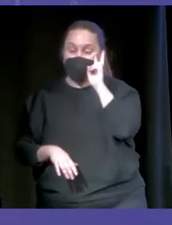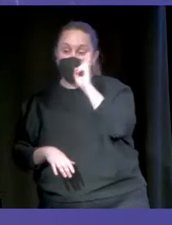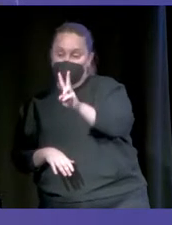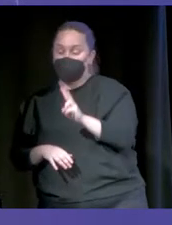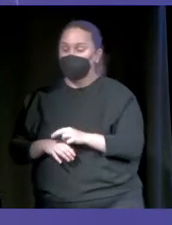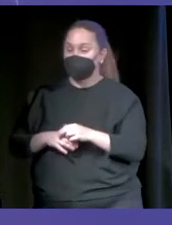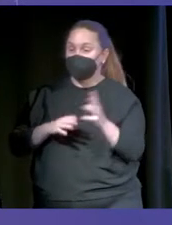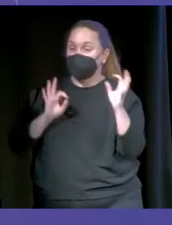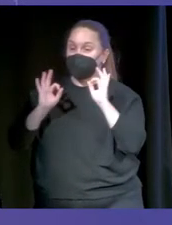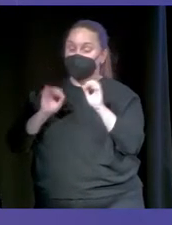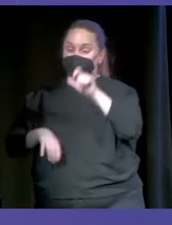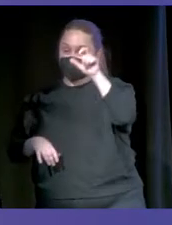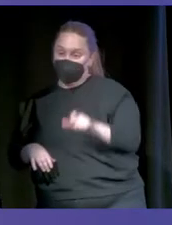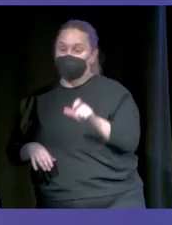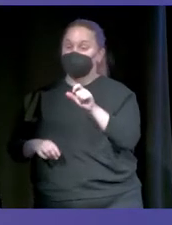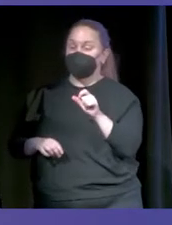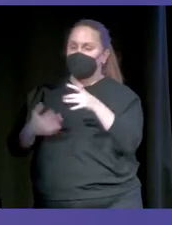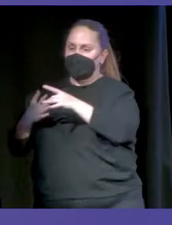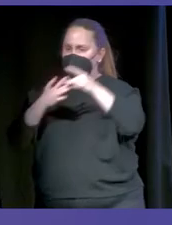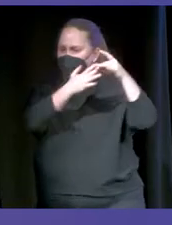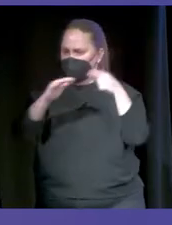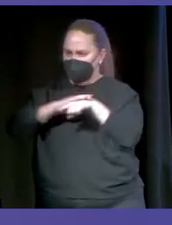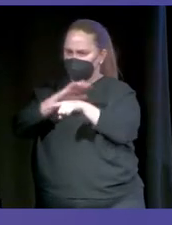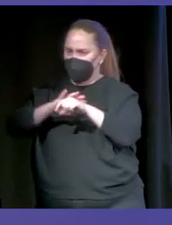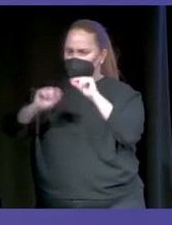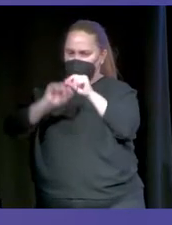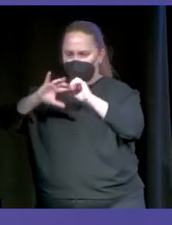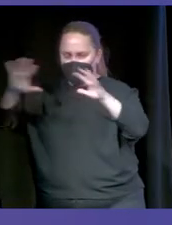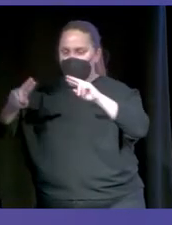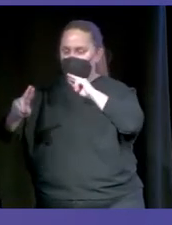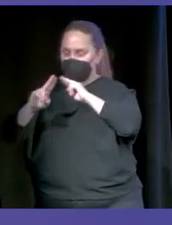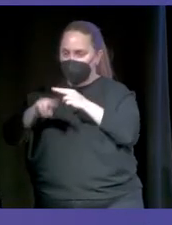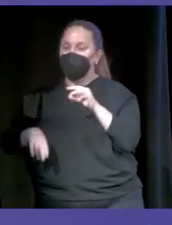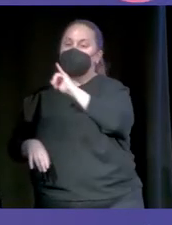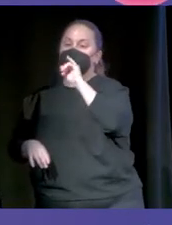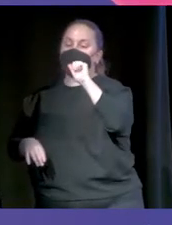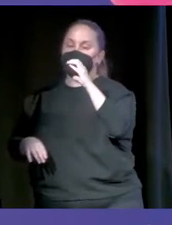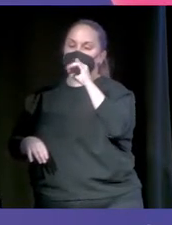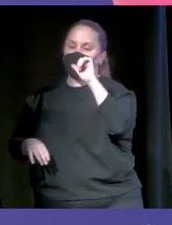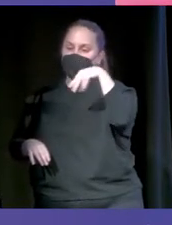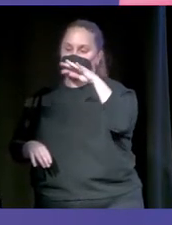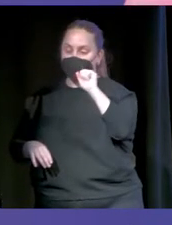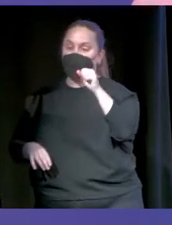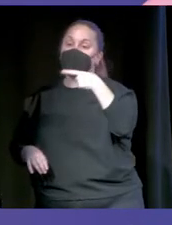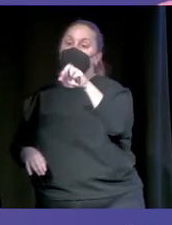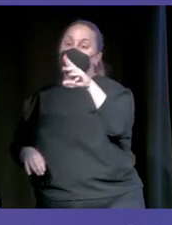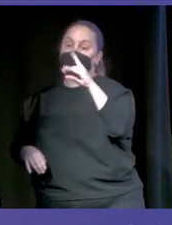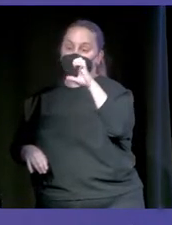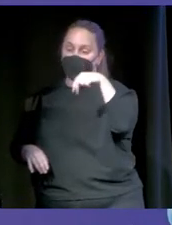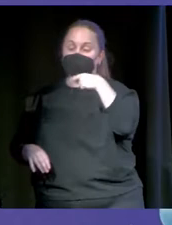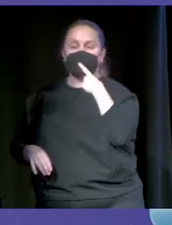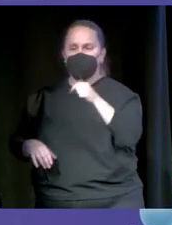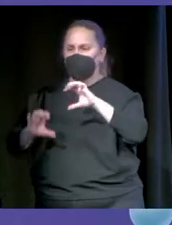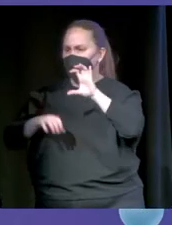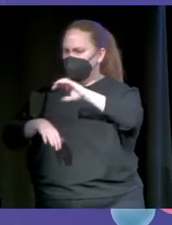Arden, que es una de las mejores líderes que hay en el mundo en gestión de pandemias, decido cerrar el país. Se veía 4.000 extranjeros dentro del país y nos dijo